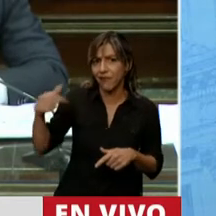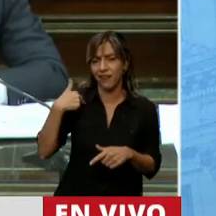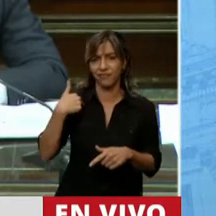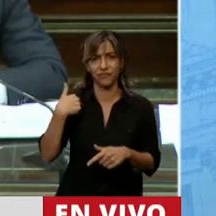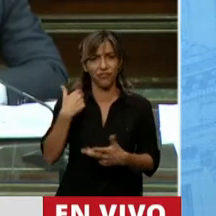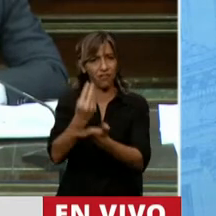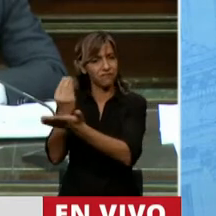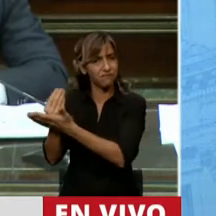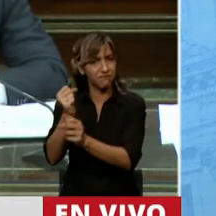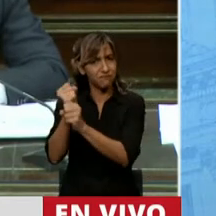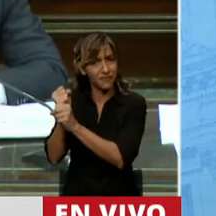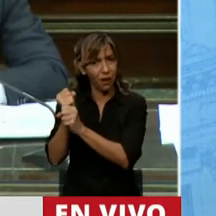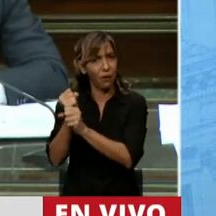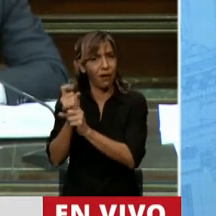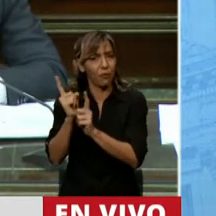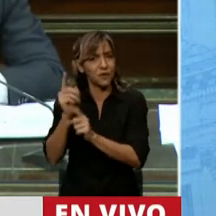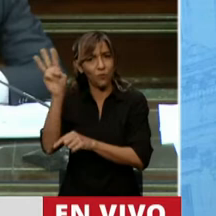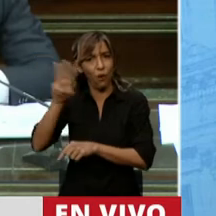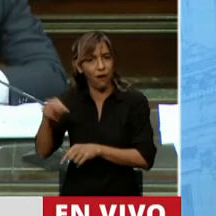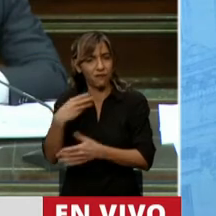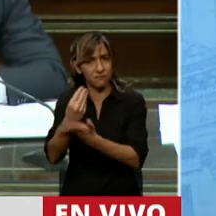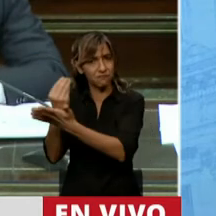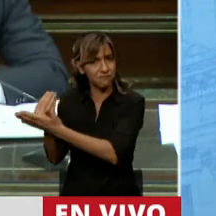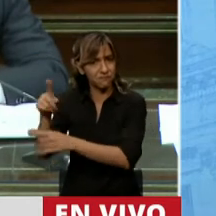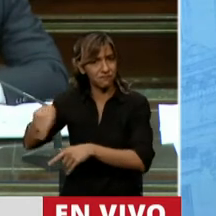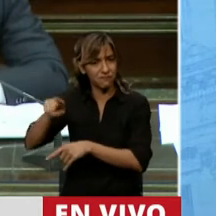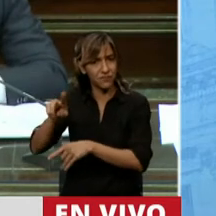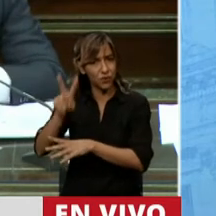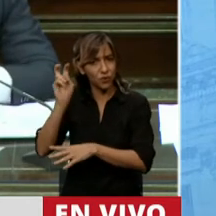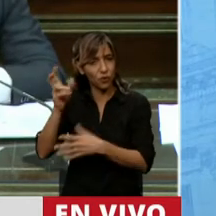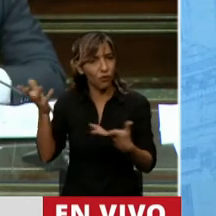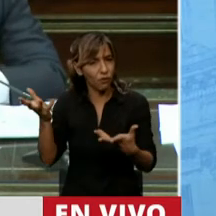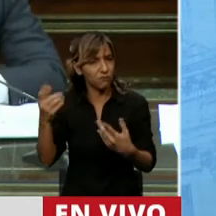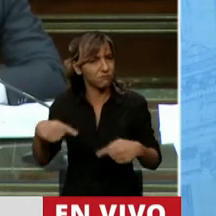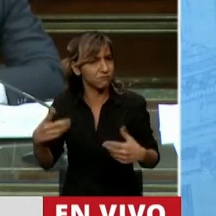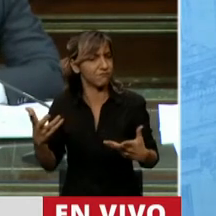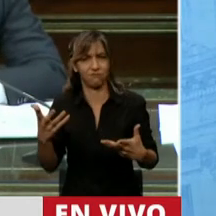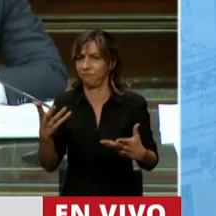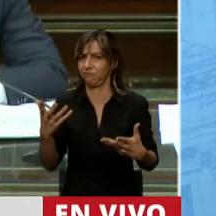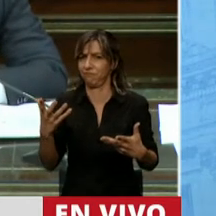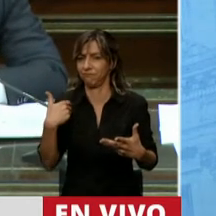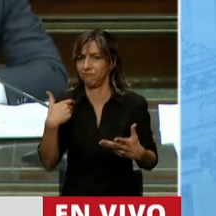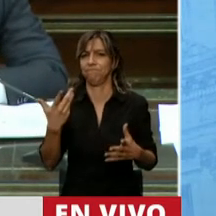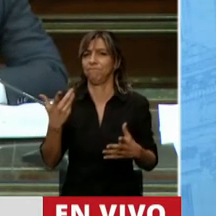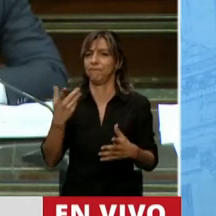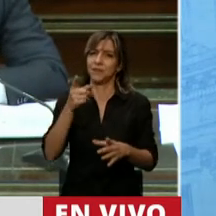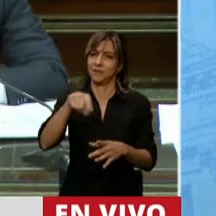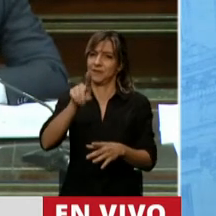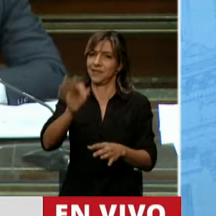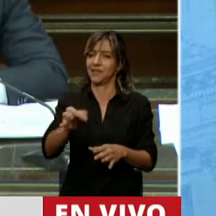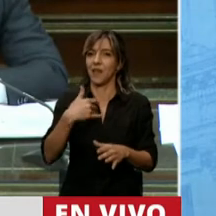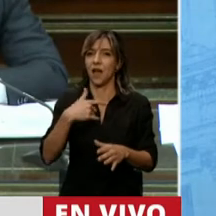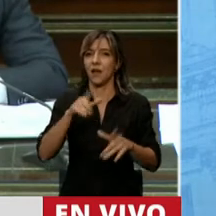titulares del ANSES. Usted sabe el sistema informático que tiene el ANSES, que